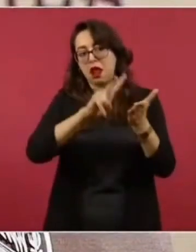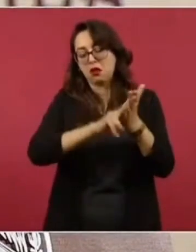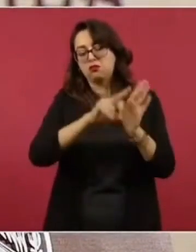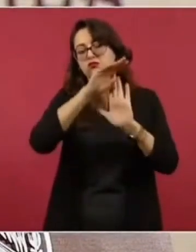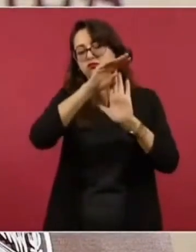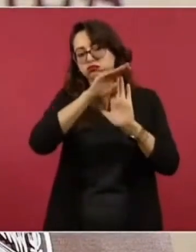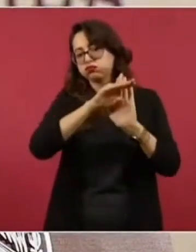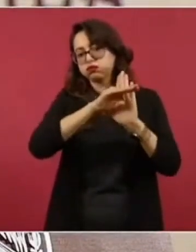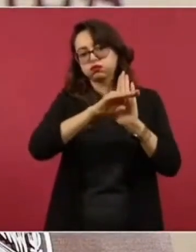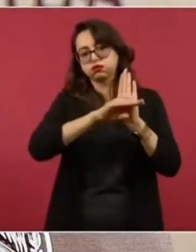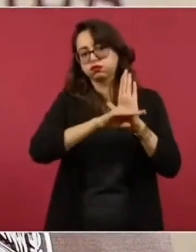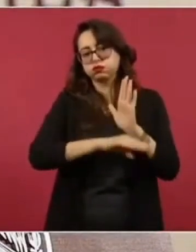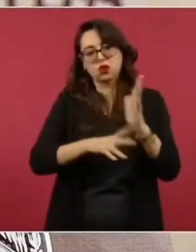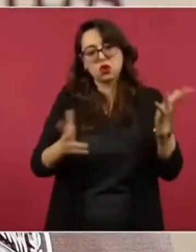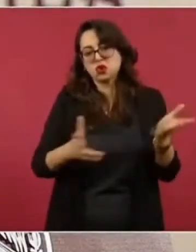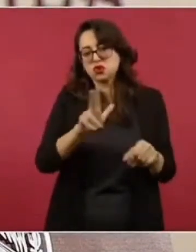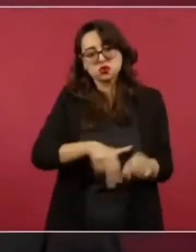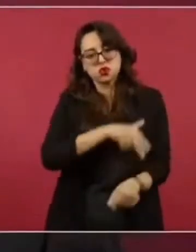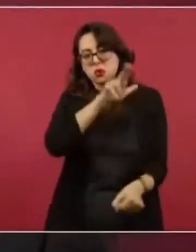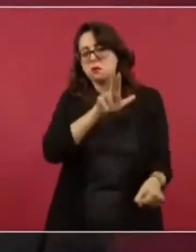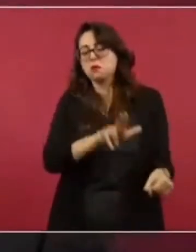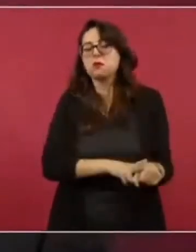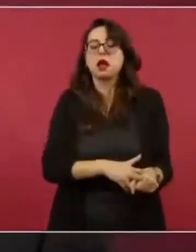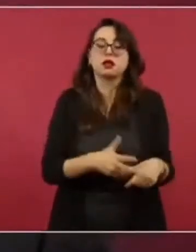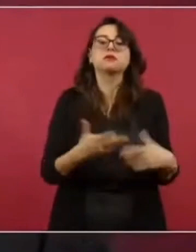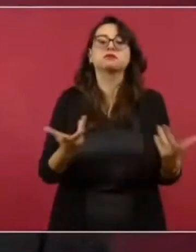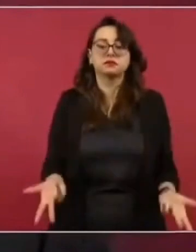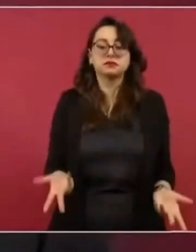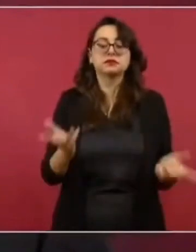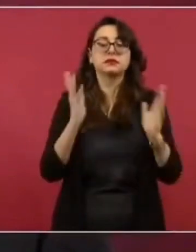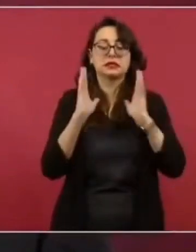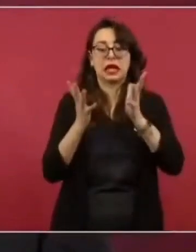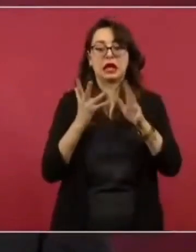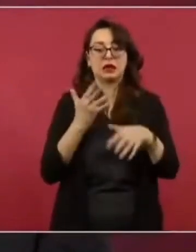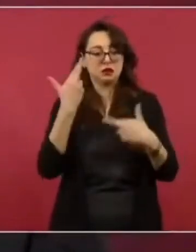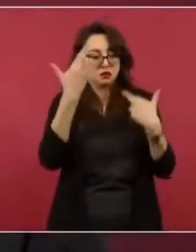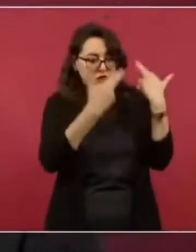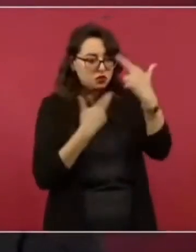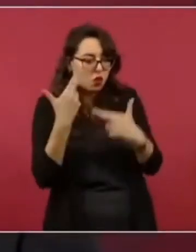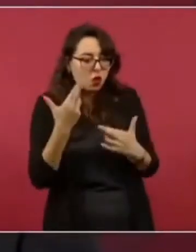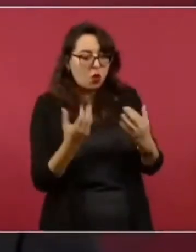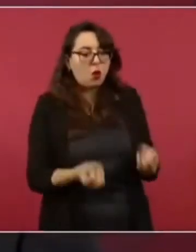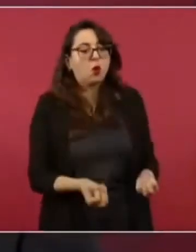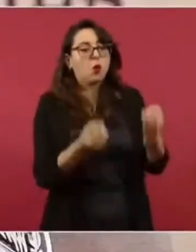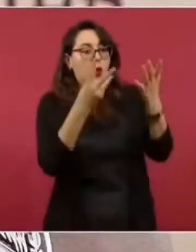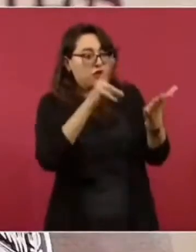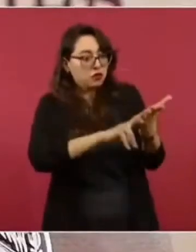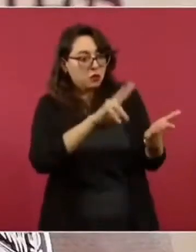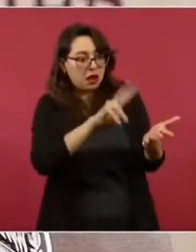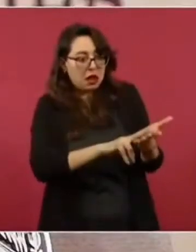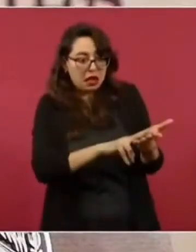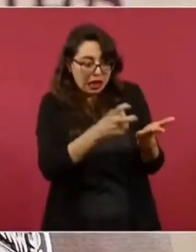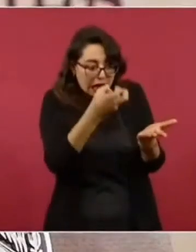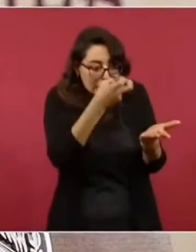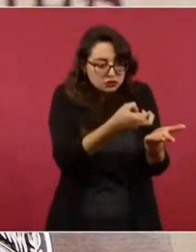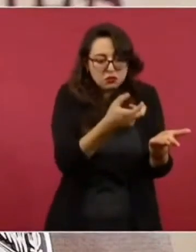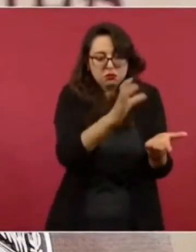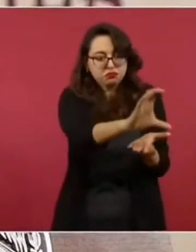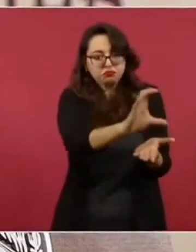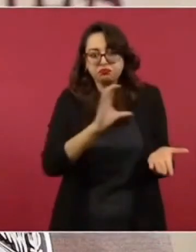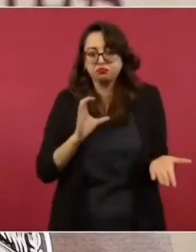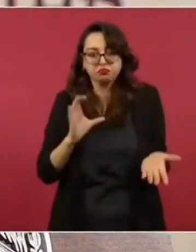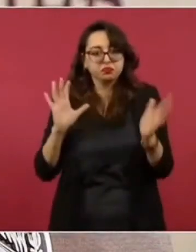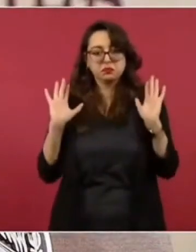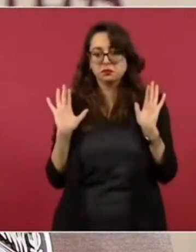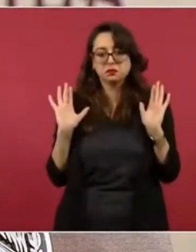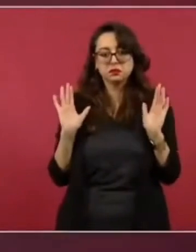solicitar un avalúo. En todo caso, se practicarán los avalúos. Estará aquí seguramente ya la semana próxima el secretario de Hacienda